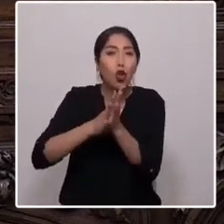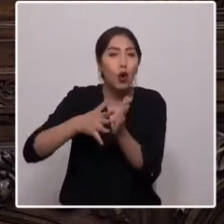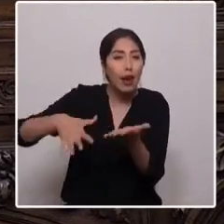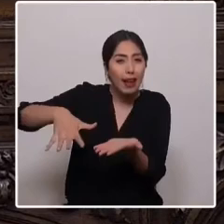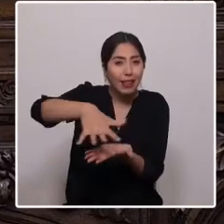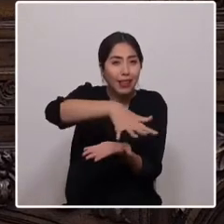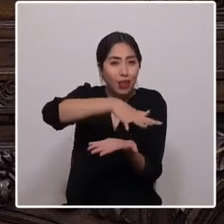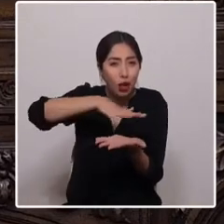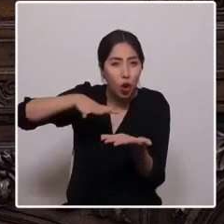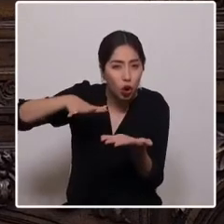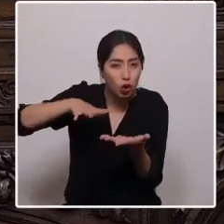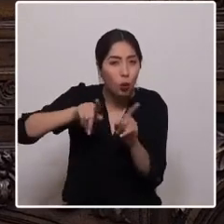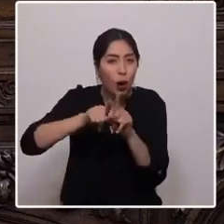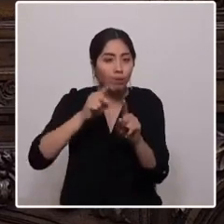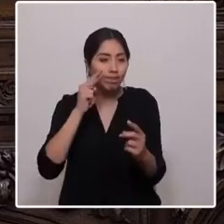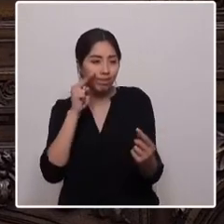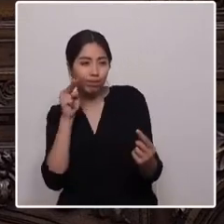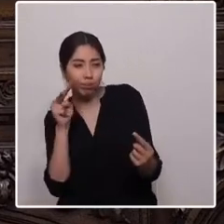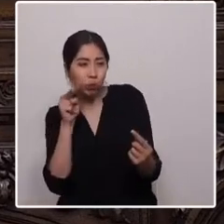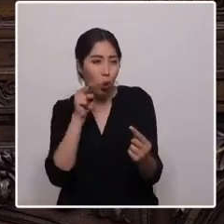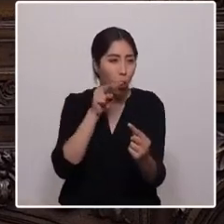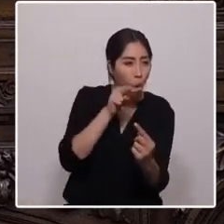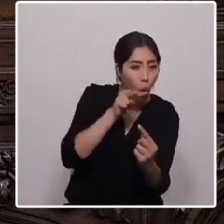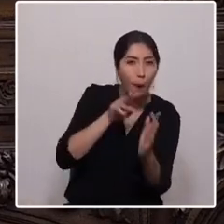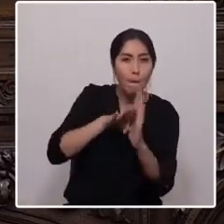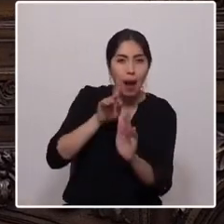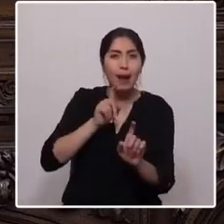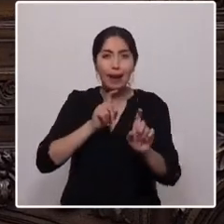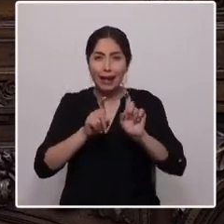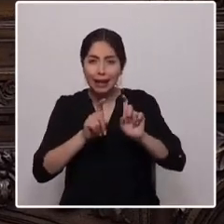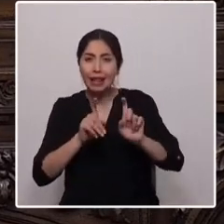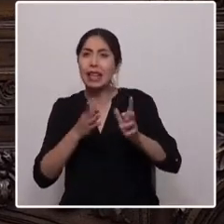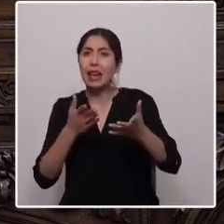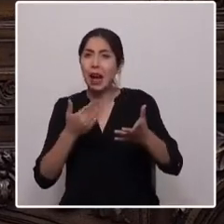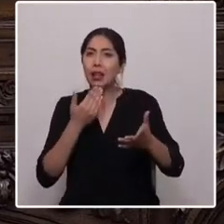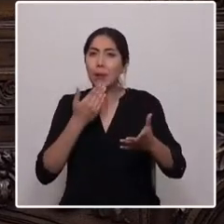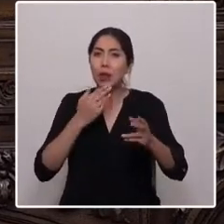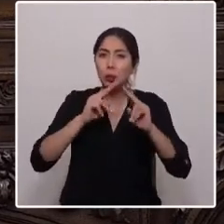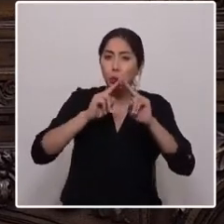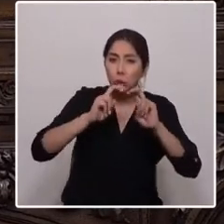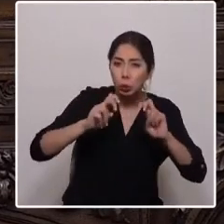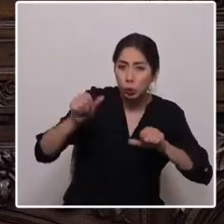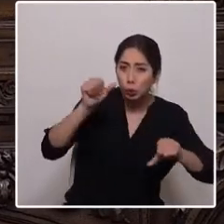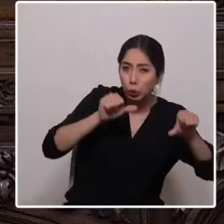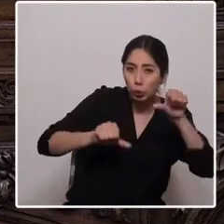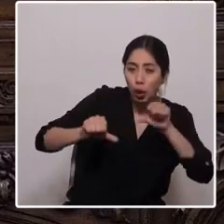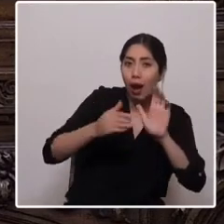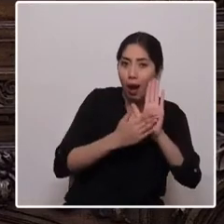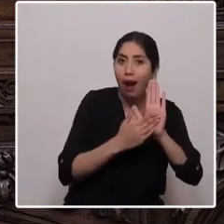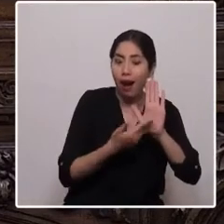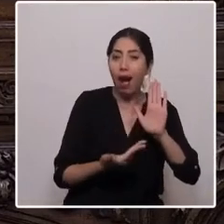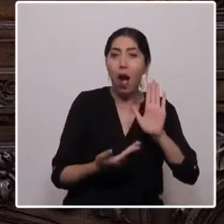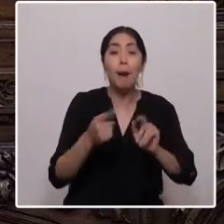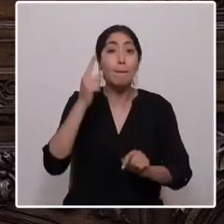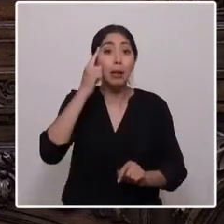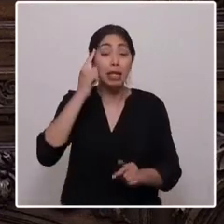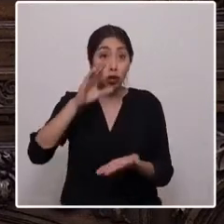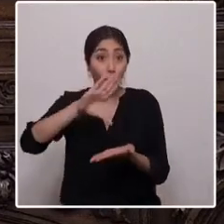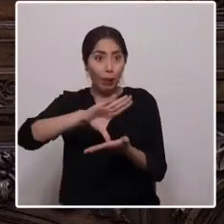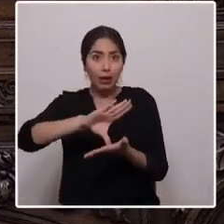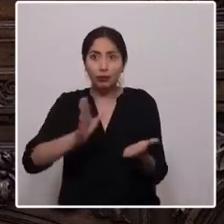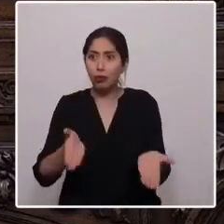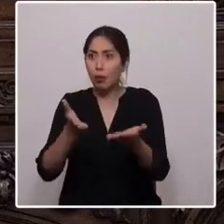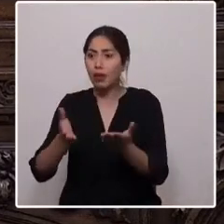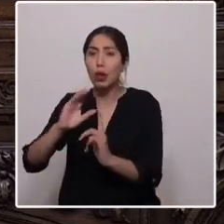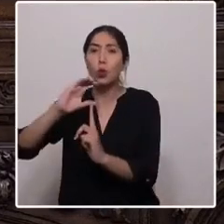crítica, con base a los conocimientos centrales y científicos, pensando en un país donde fomente la cultura, el arte, los saberes,